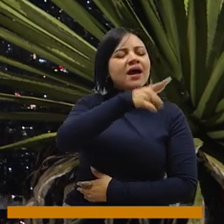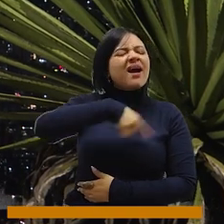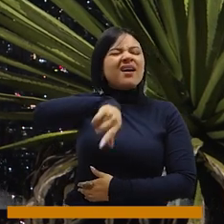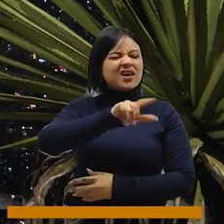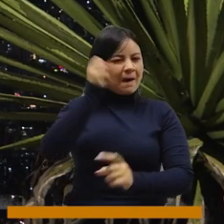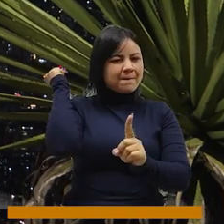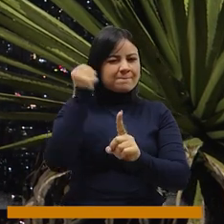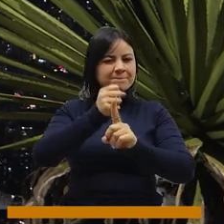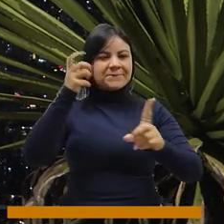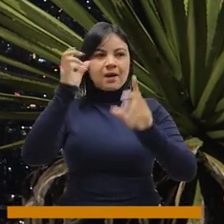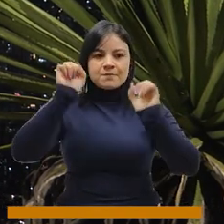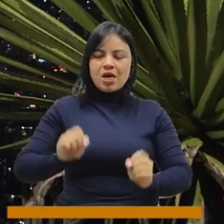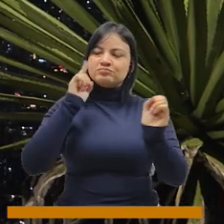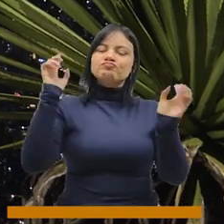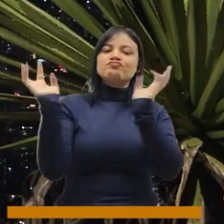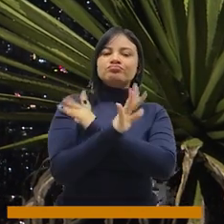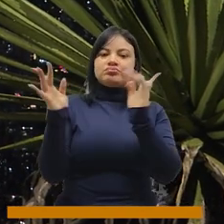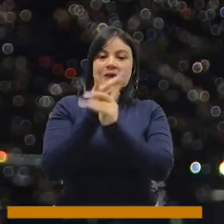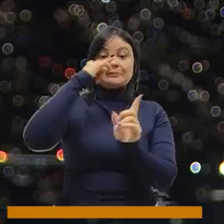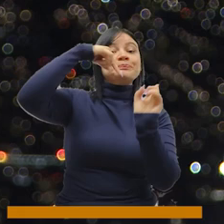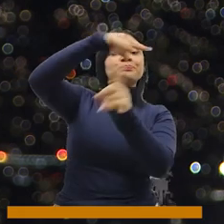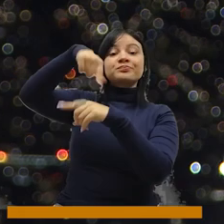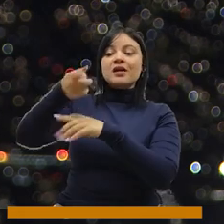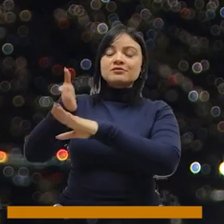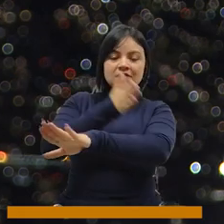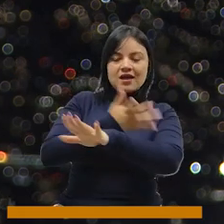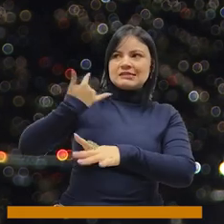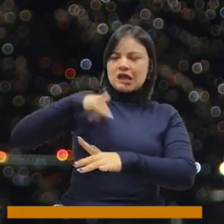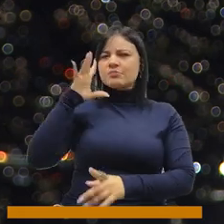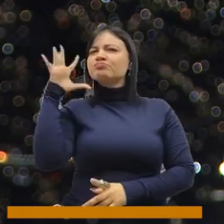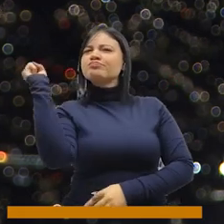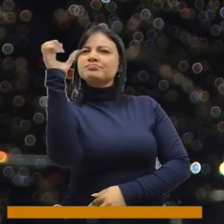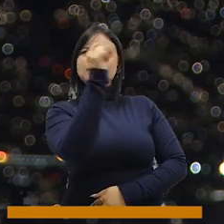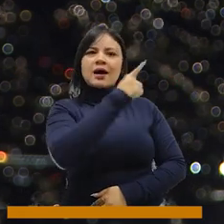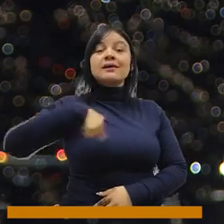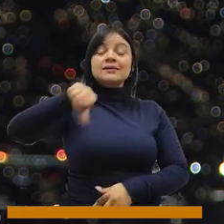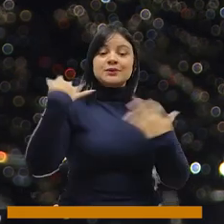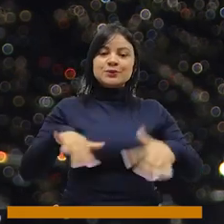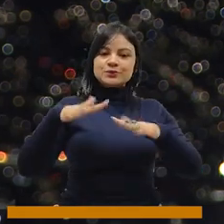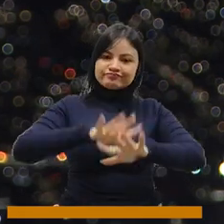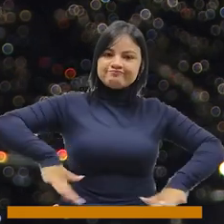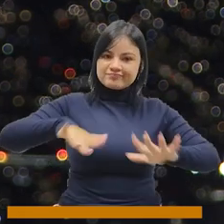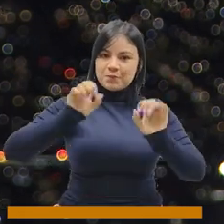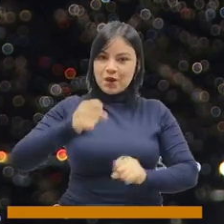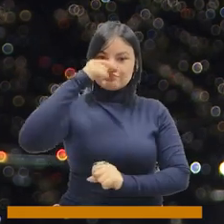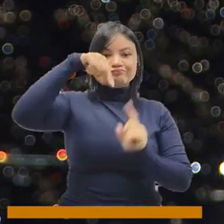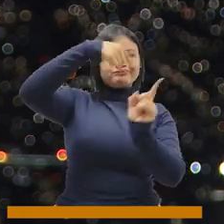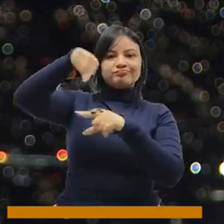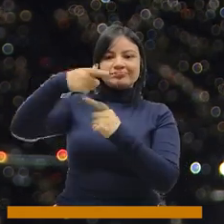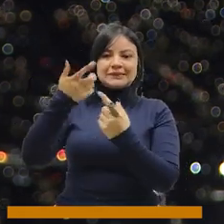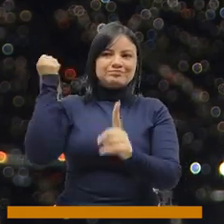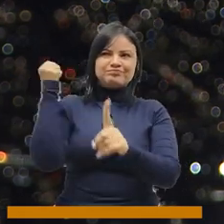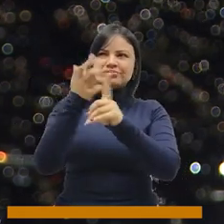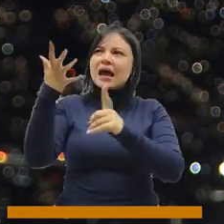la potencialidad que hay para crear un corredor turístico. En el recorrido hemos identificado unos lugares con un gran potencial turístico,